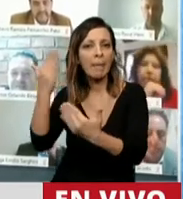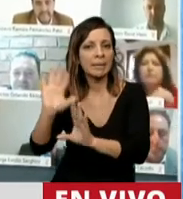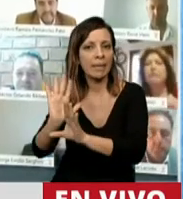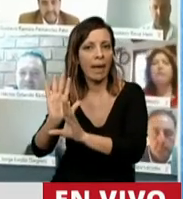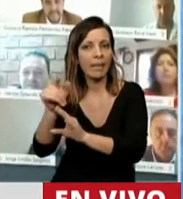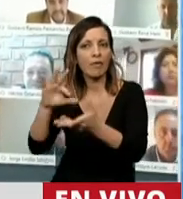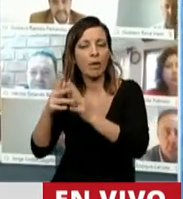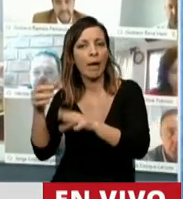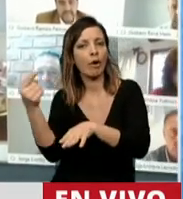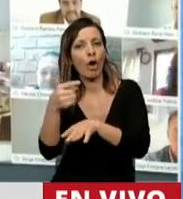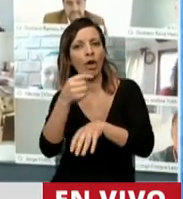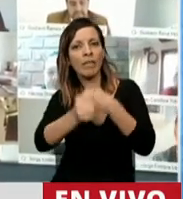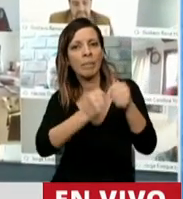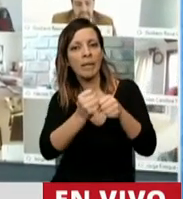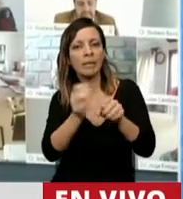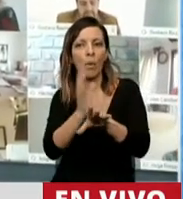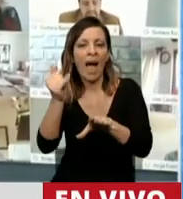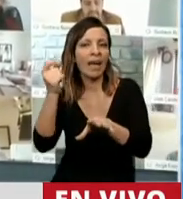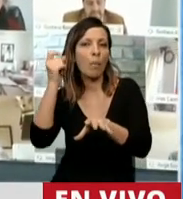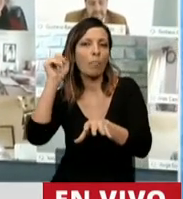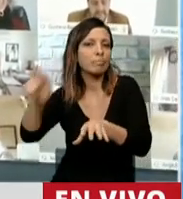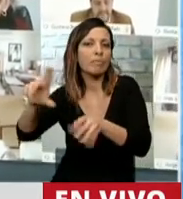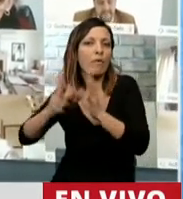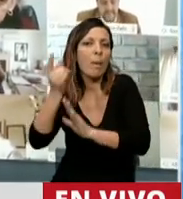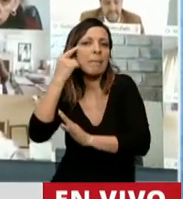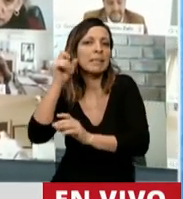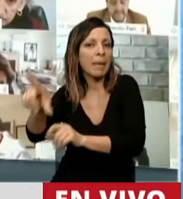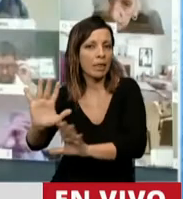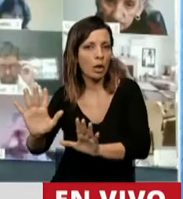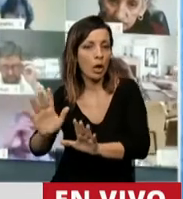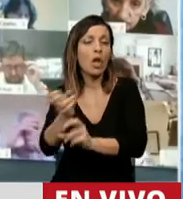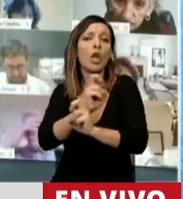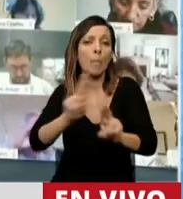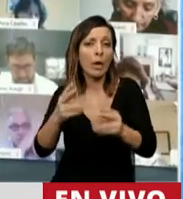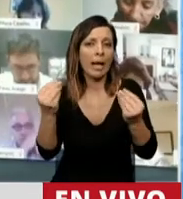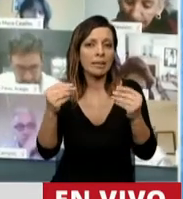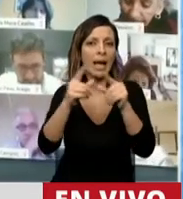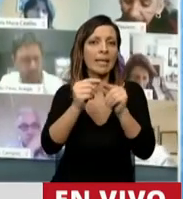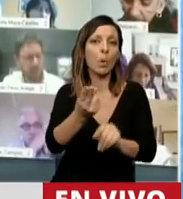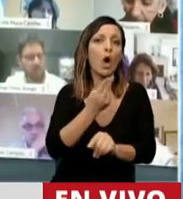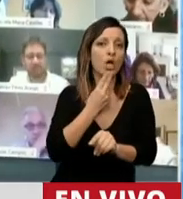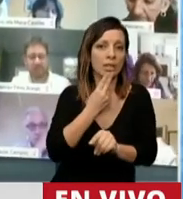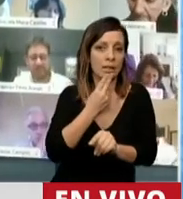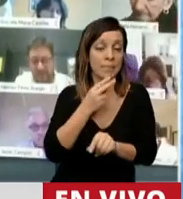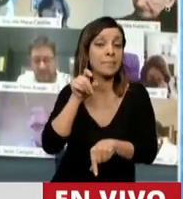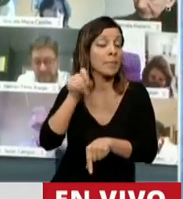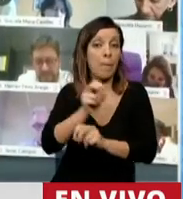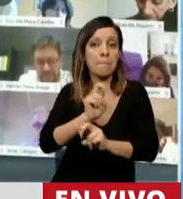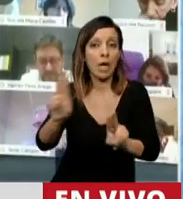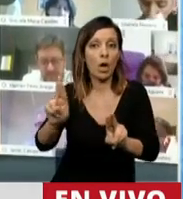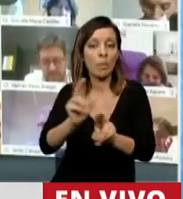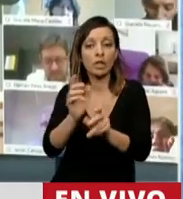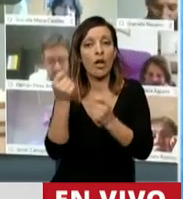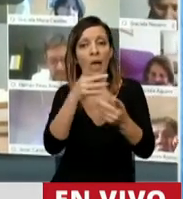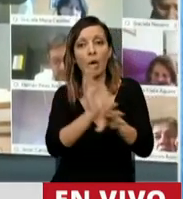-empresa cargado de ideologismo y lo más grave, el escandaloso artículo 11 que conduce a la impunidad